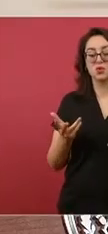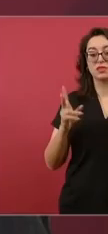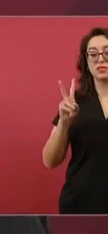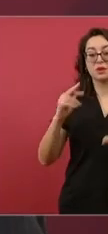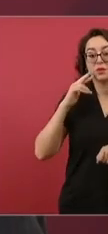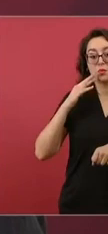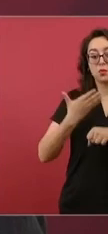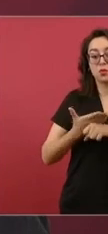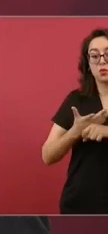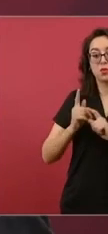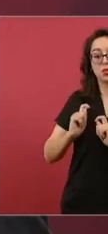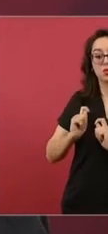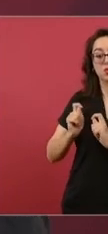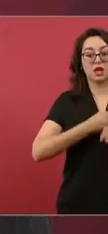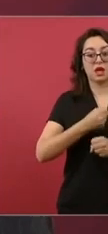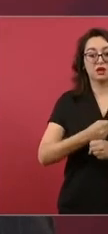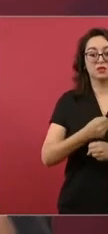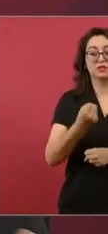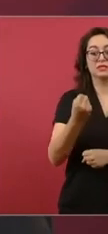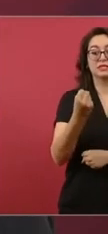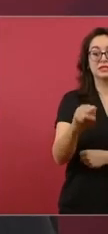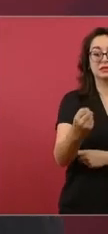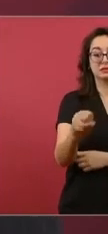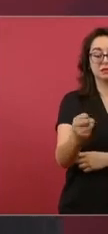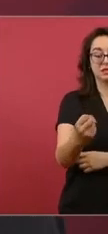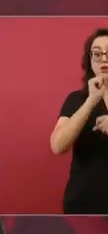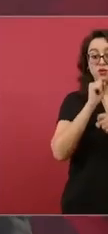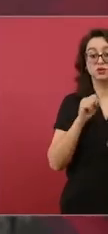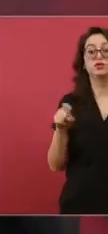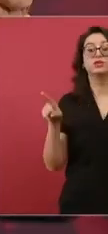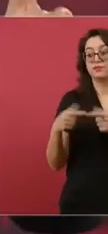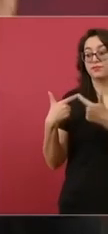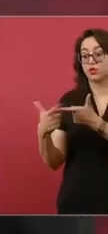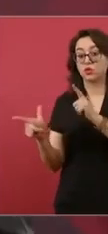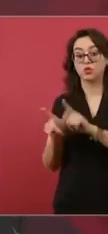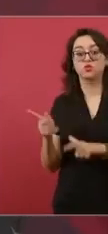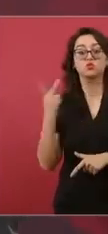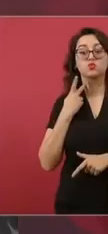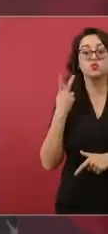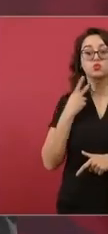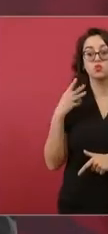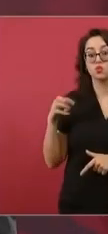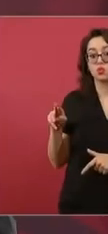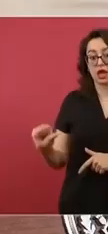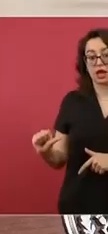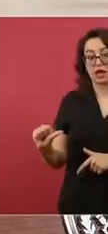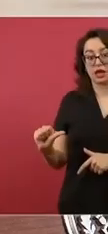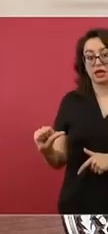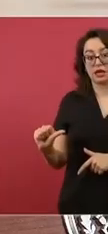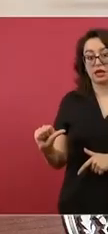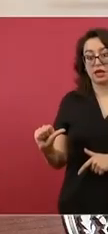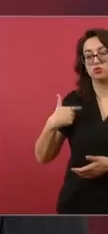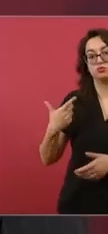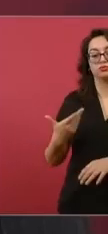mi mandato en septiembre del año próximo, pero soy al mismo tiempo, sin que yo abandone mis funciones como